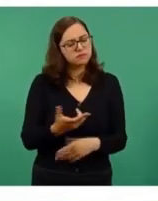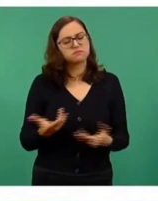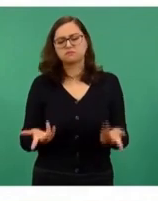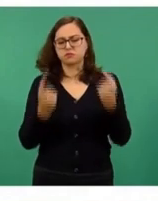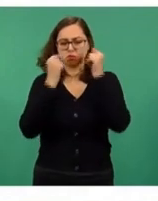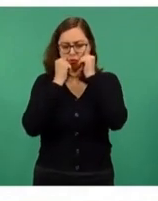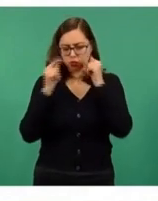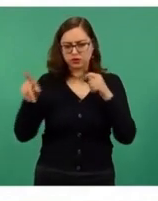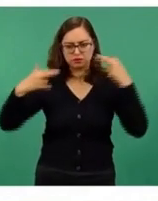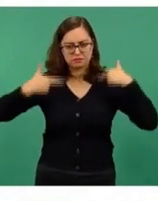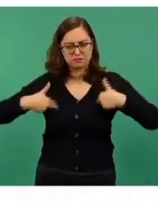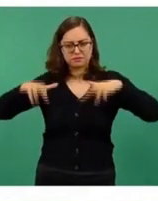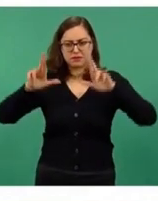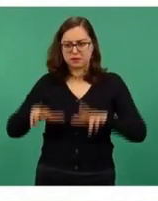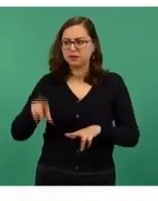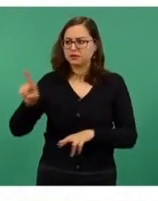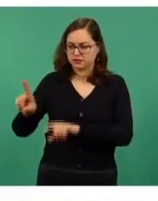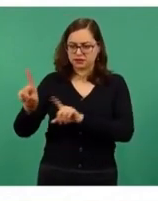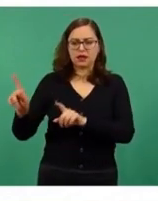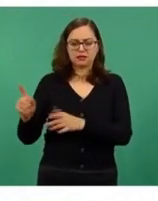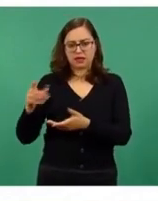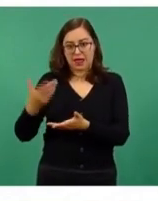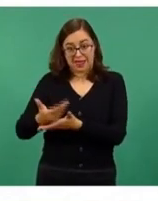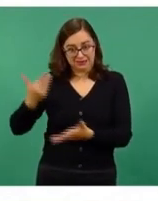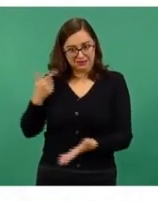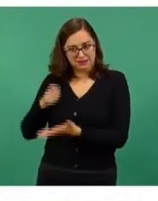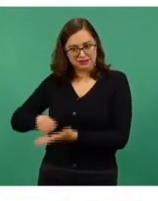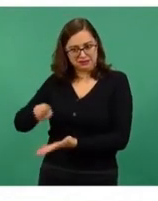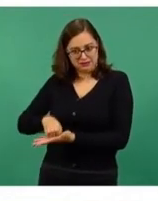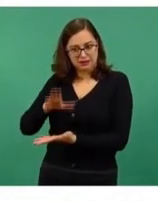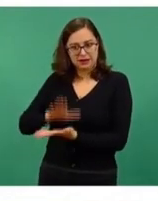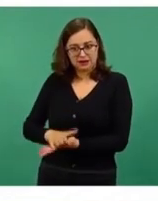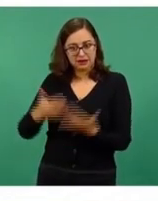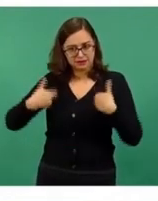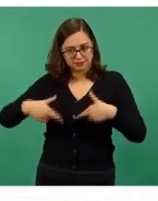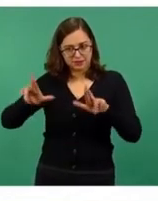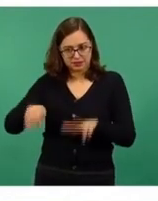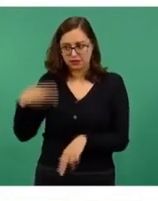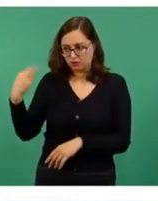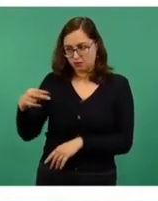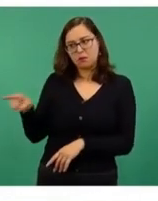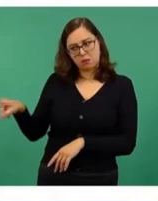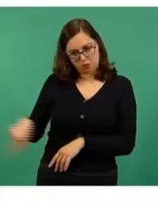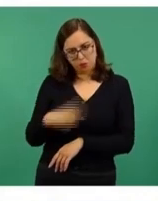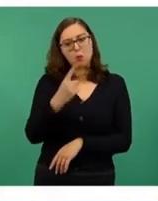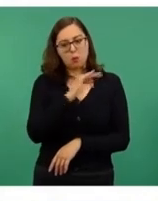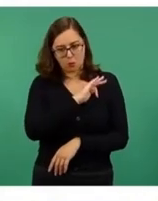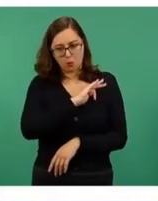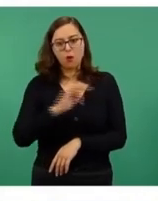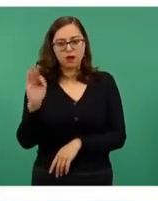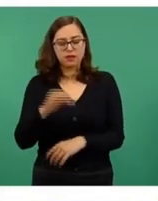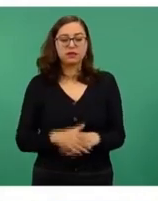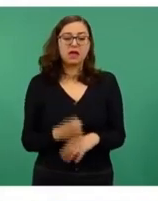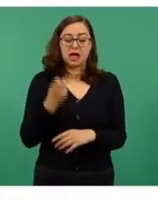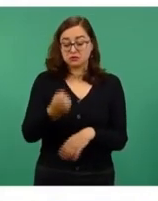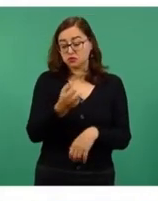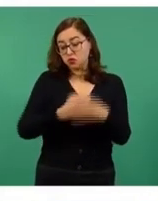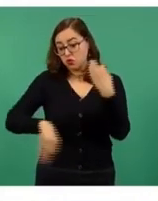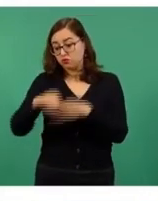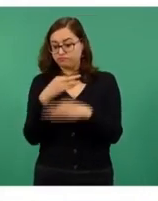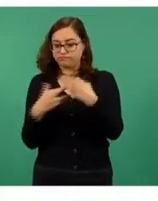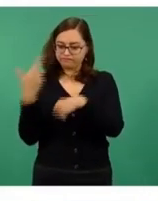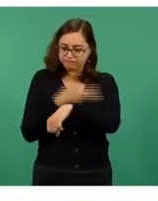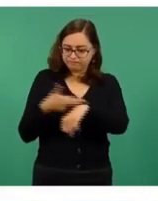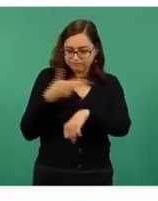a su auxiliar que registraron cuando se anotaron para la incorporación. Estamos realizando todas las estrategias que nos